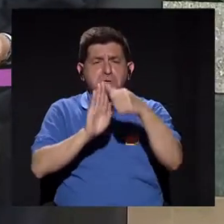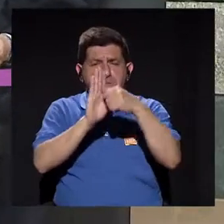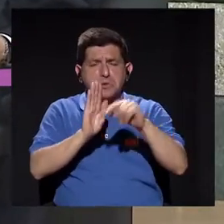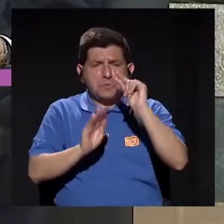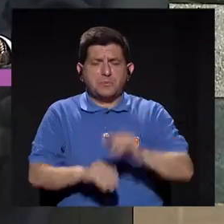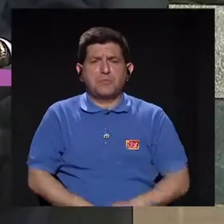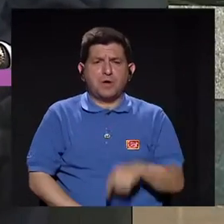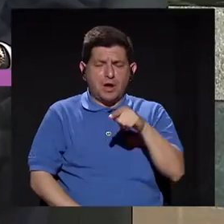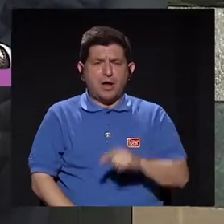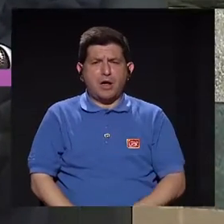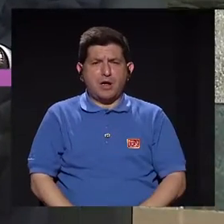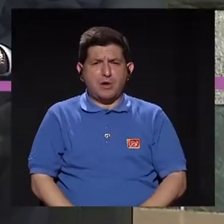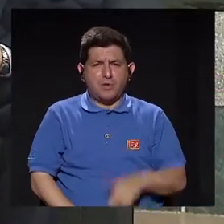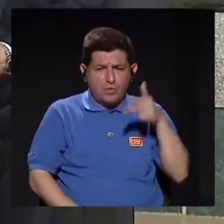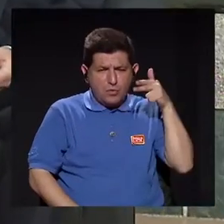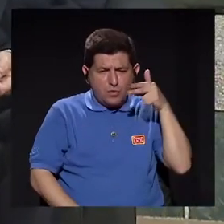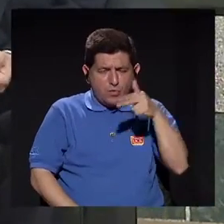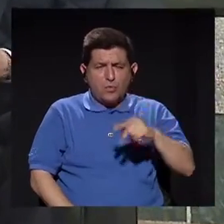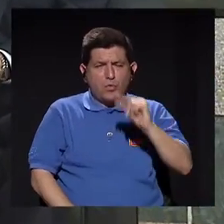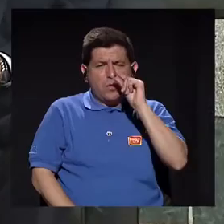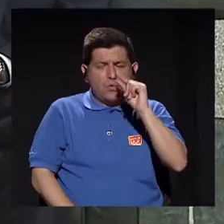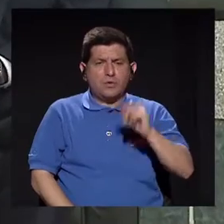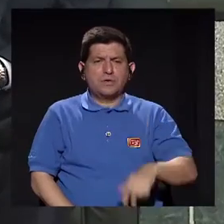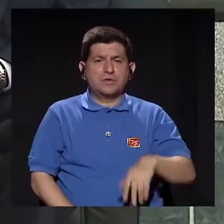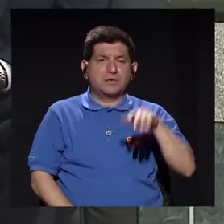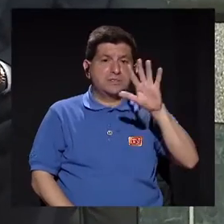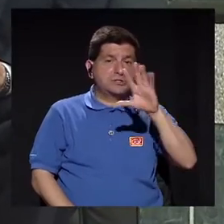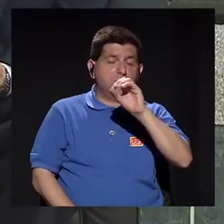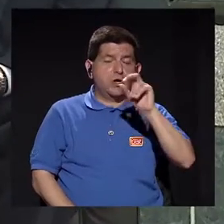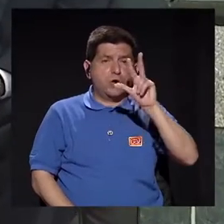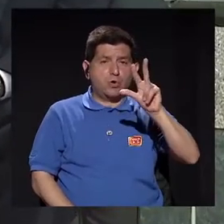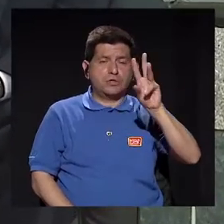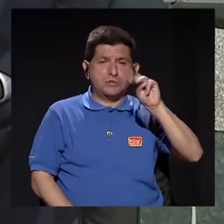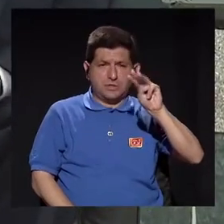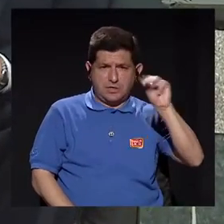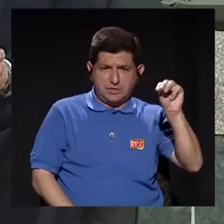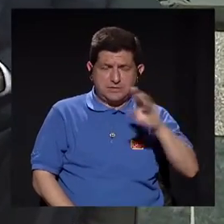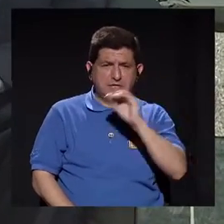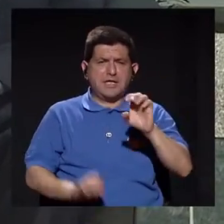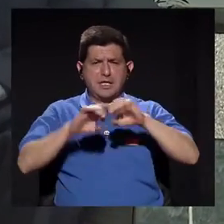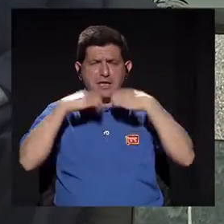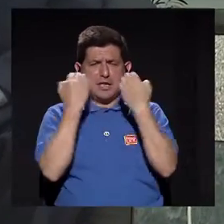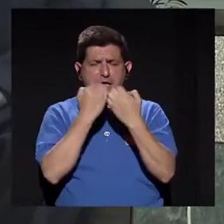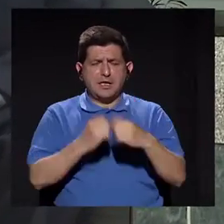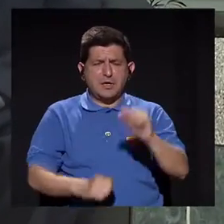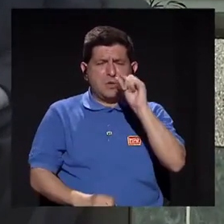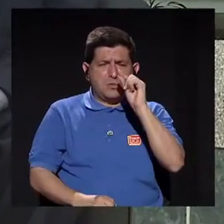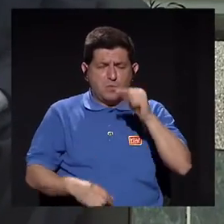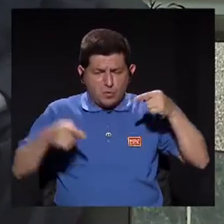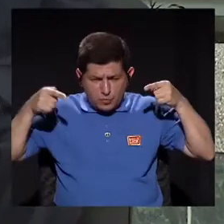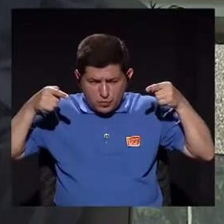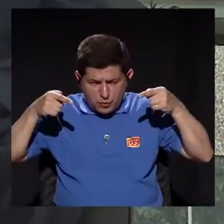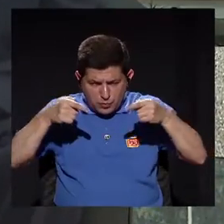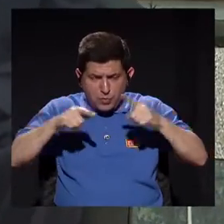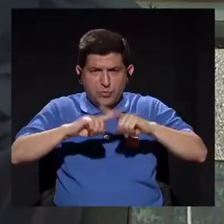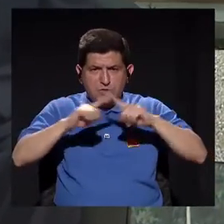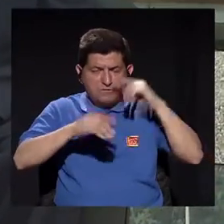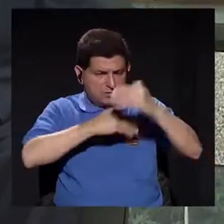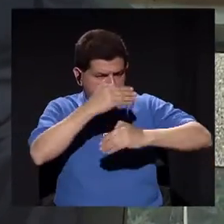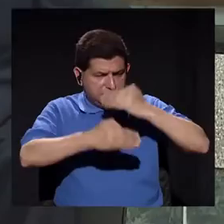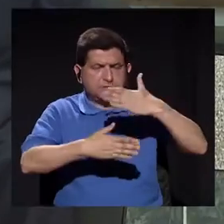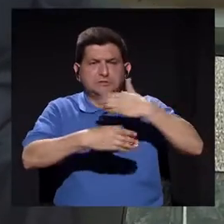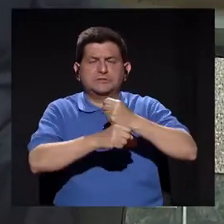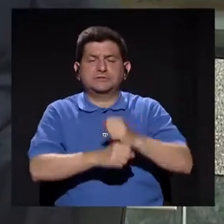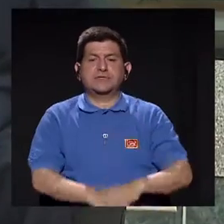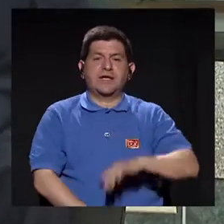pequeñas con lentes muy finos de 5 o 3 milímetros y con equipo muy fino para realizar los diferentes